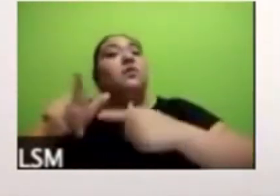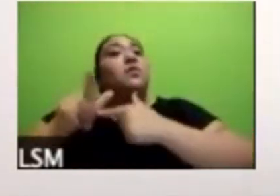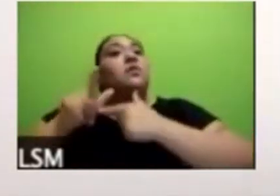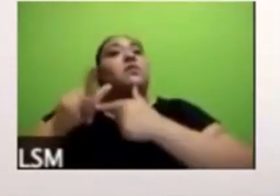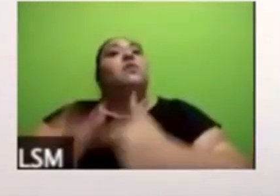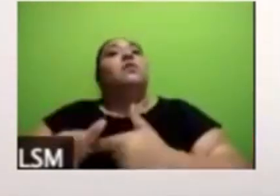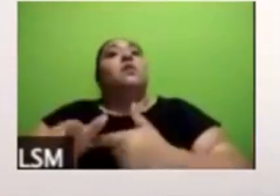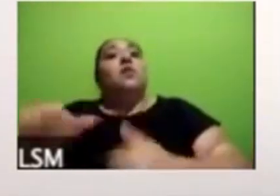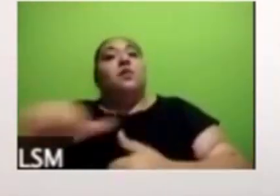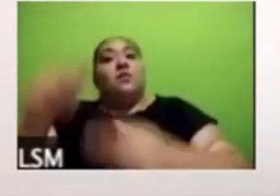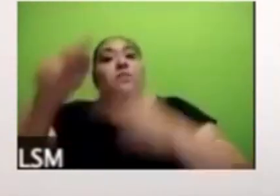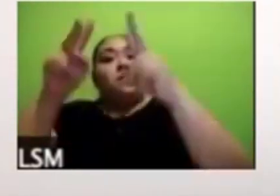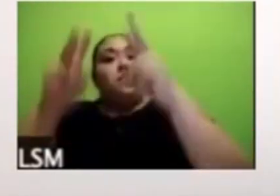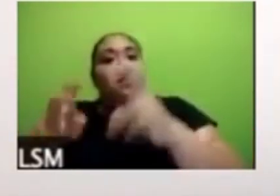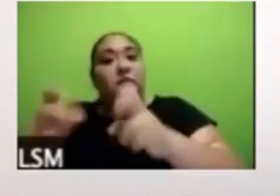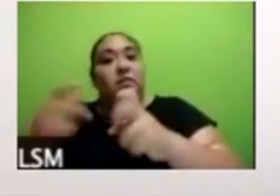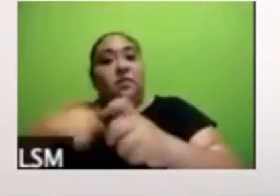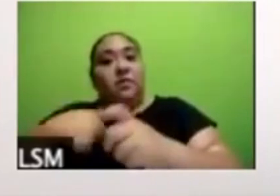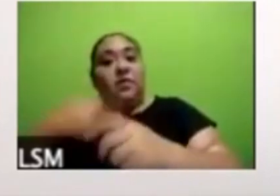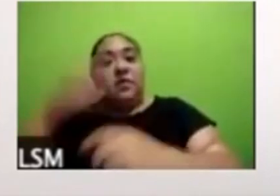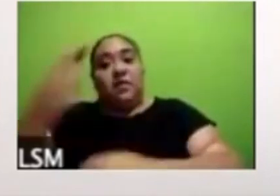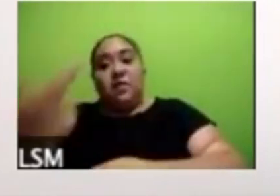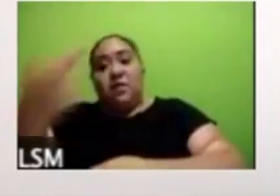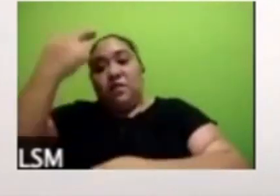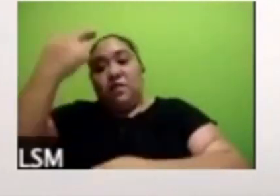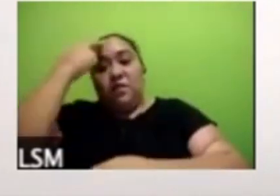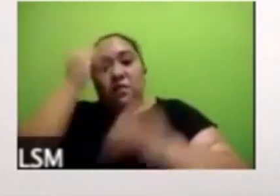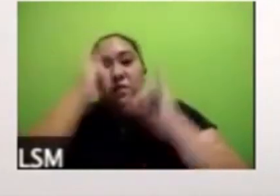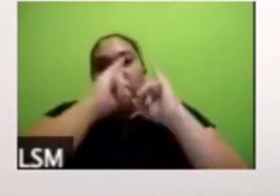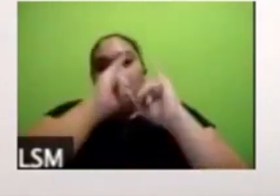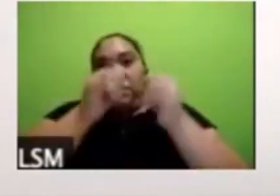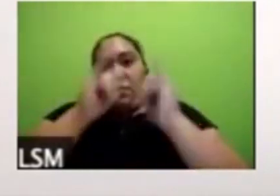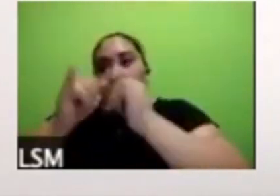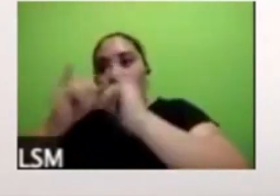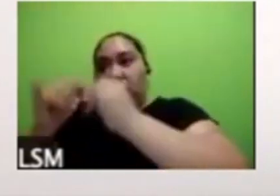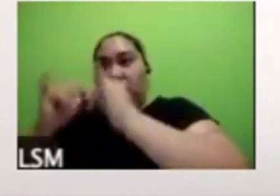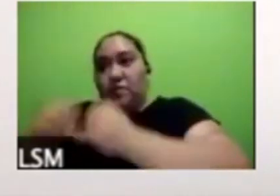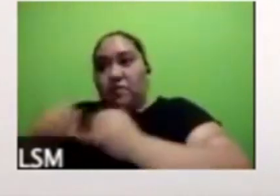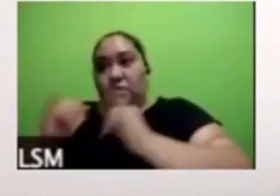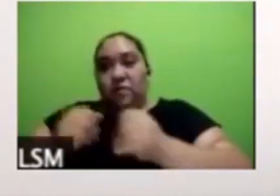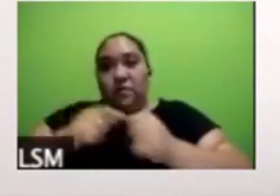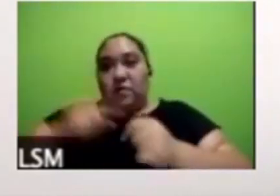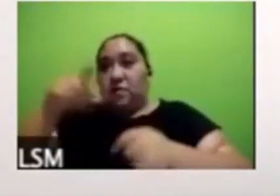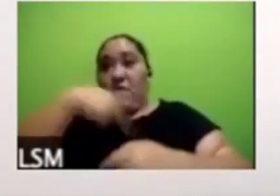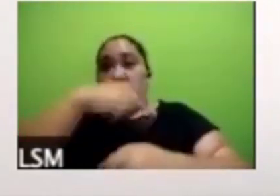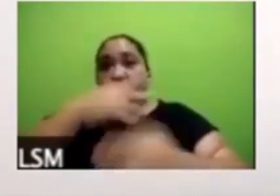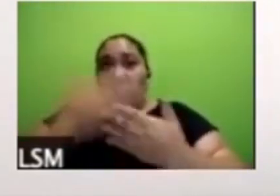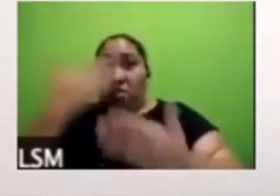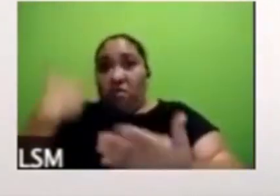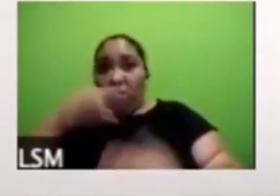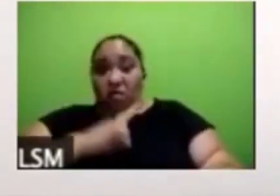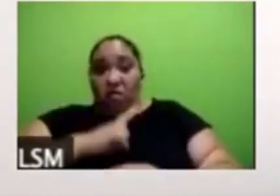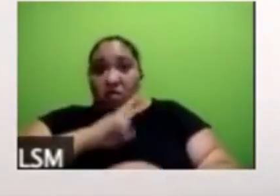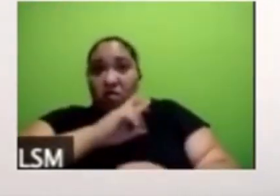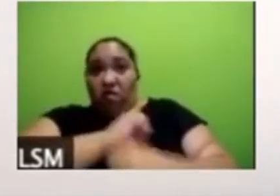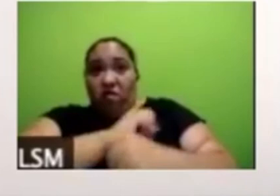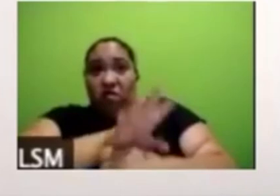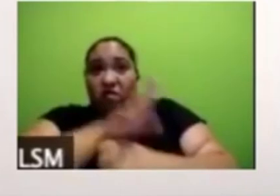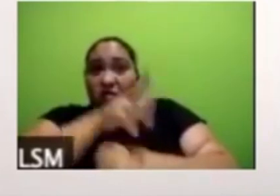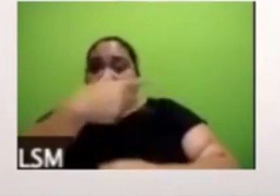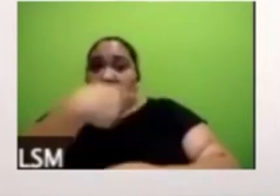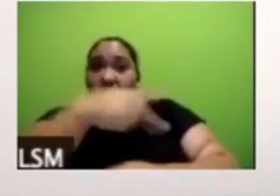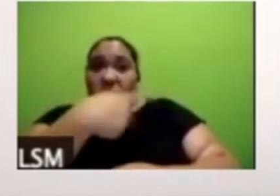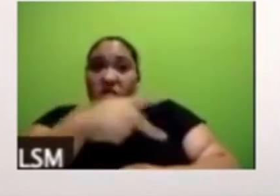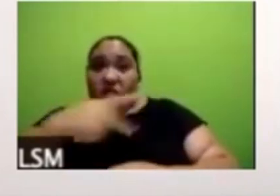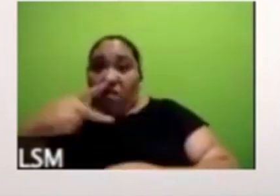comentaba sobre la estigmatización de las personas que han sido afectadas por este virus porque eso se va a quedar con ellos no van a padecer